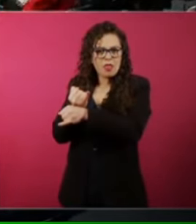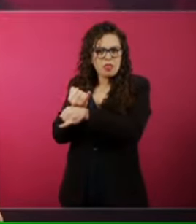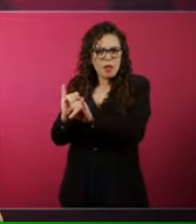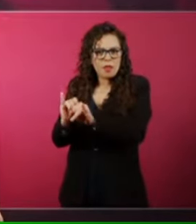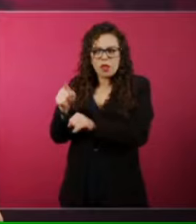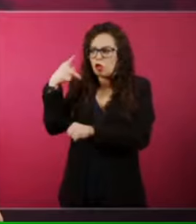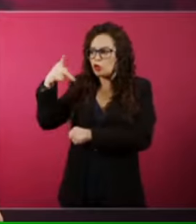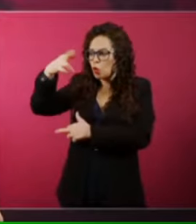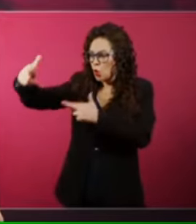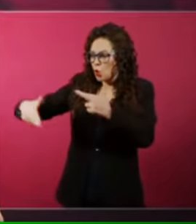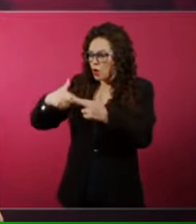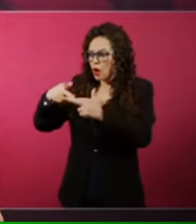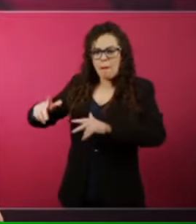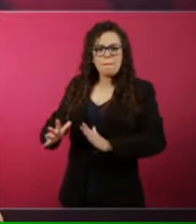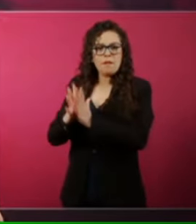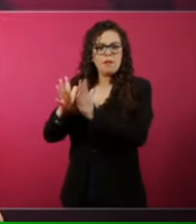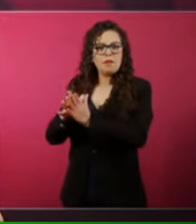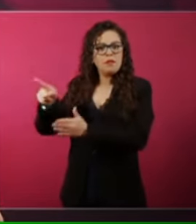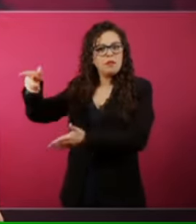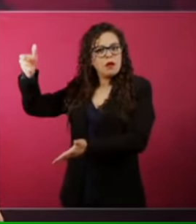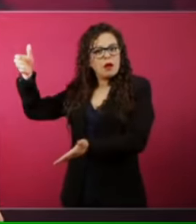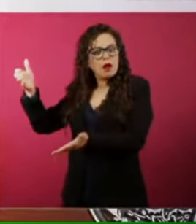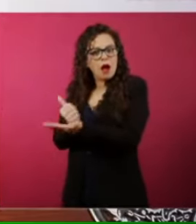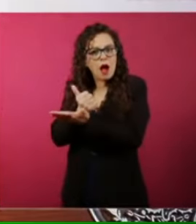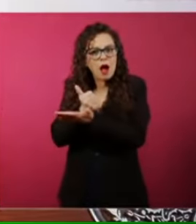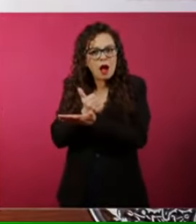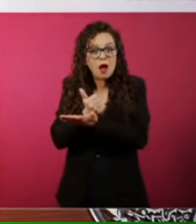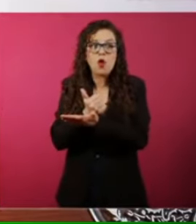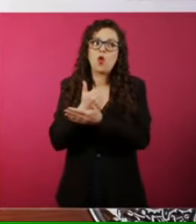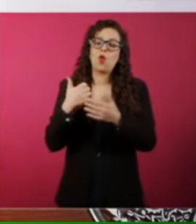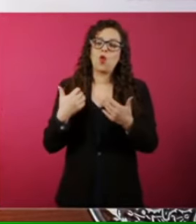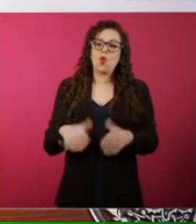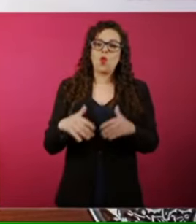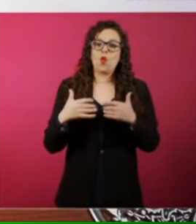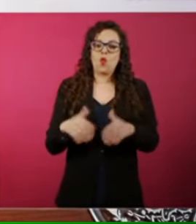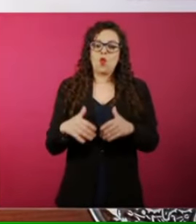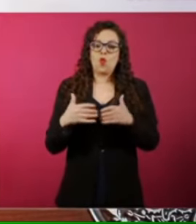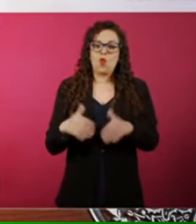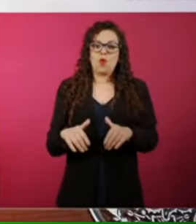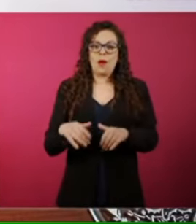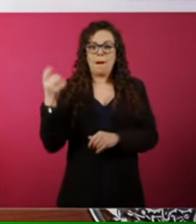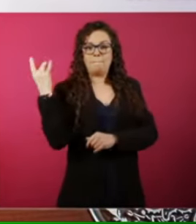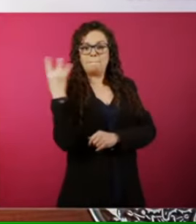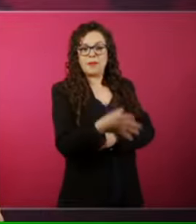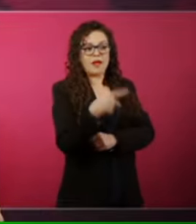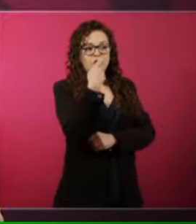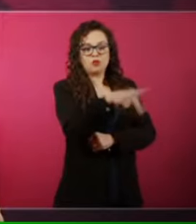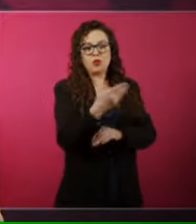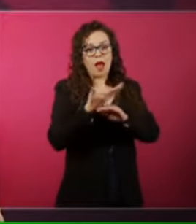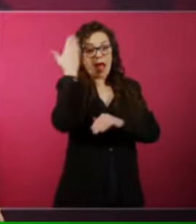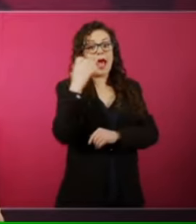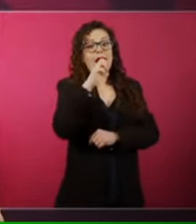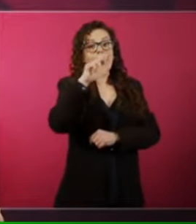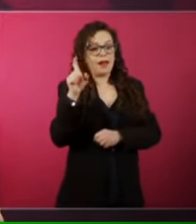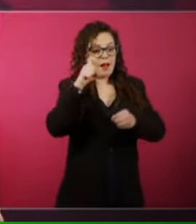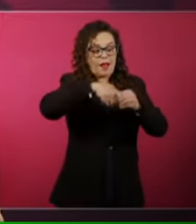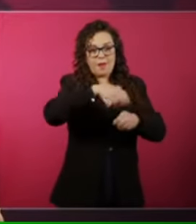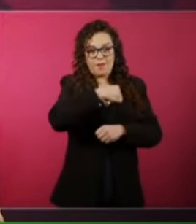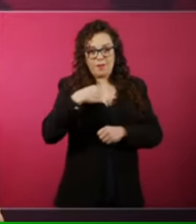región, le gana a su antiguo partido, al partido laborista. Entonces,